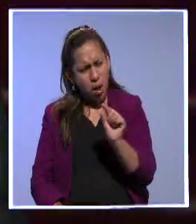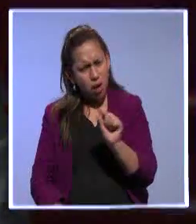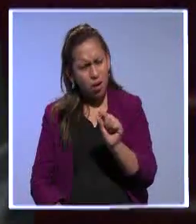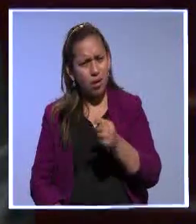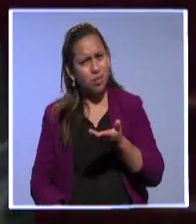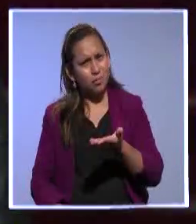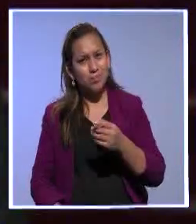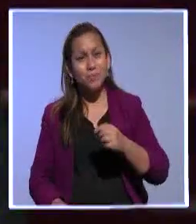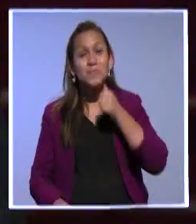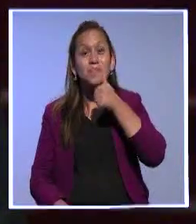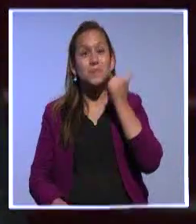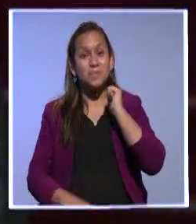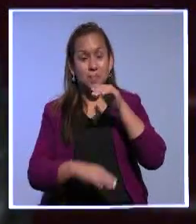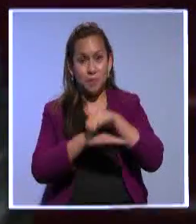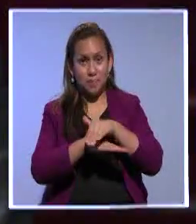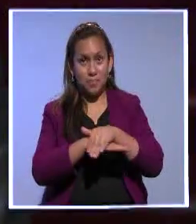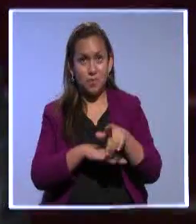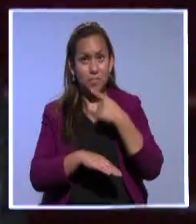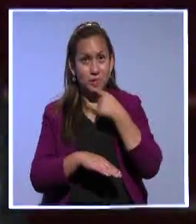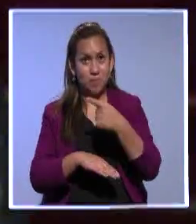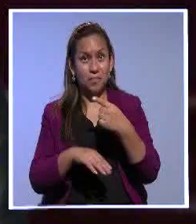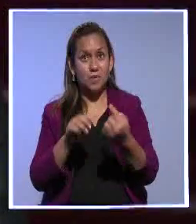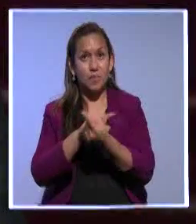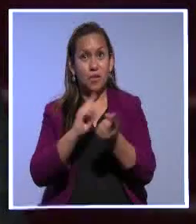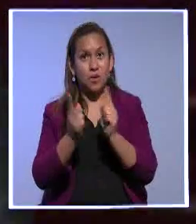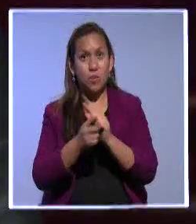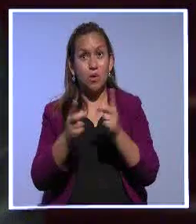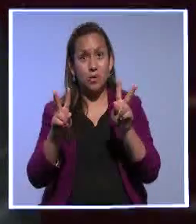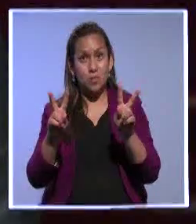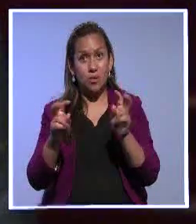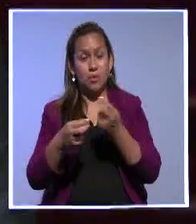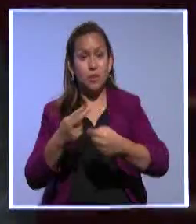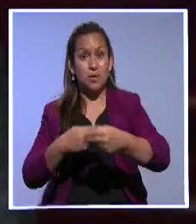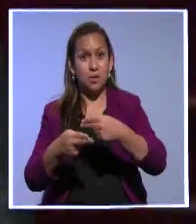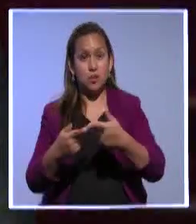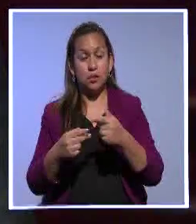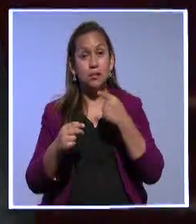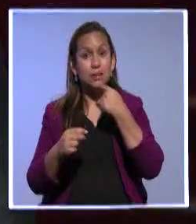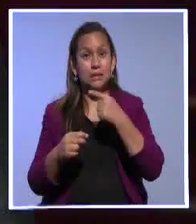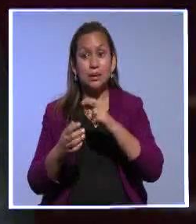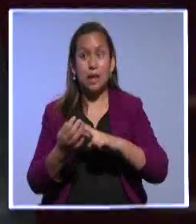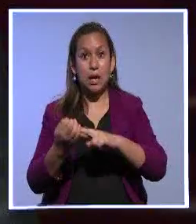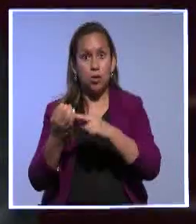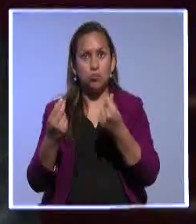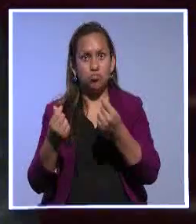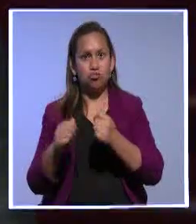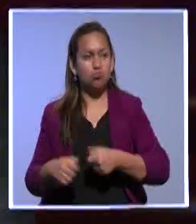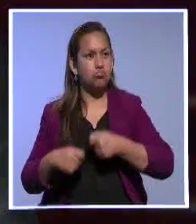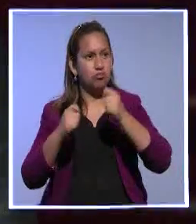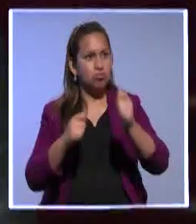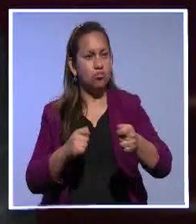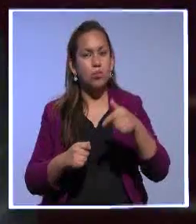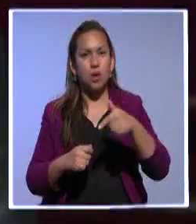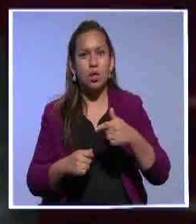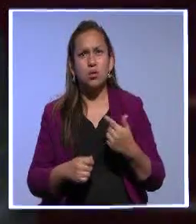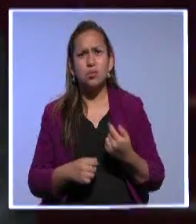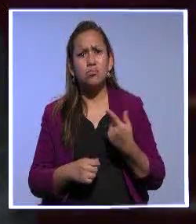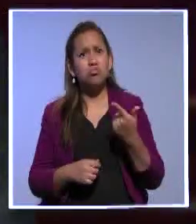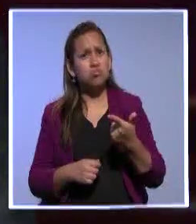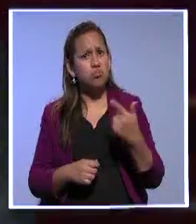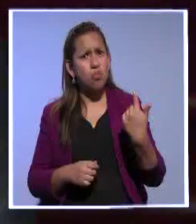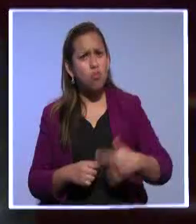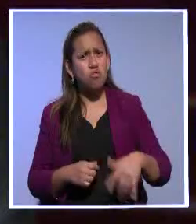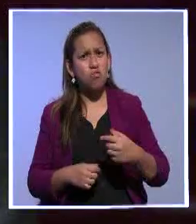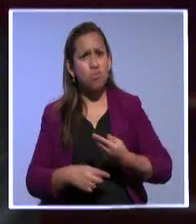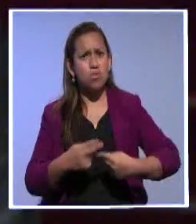la tarde de ayer señalaba en este foro de inversionistas que las inversiones se han triplicado, es decir, las ganancias de los inversionistas se